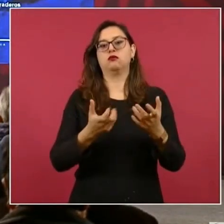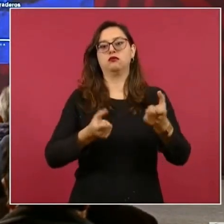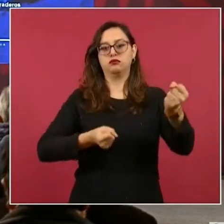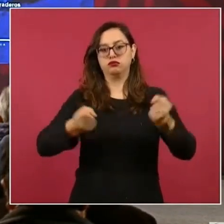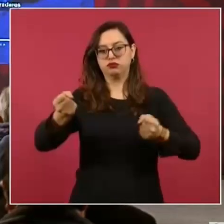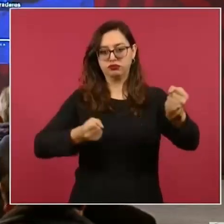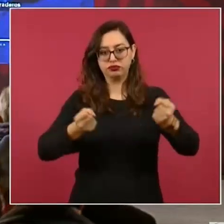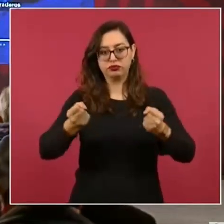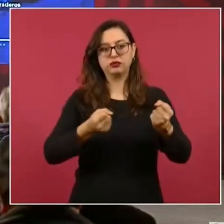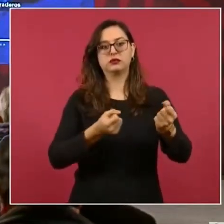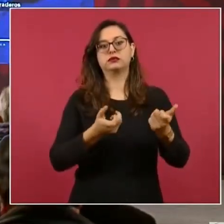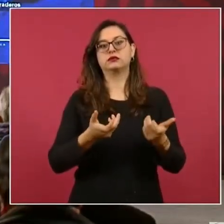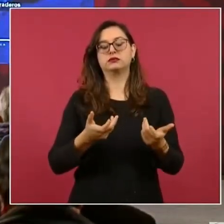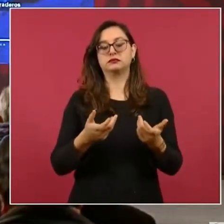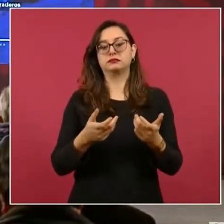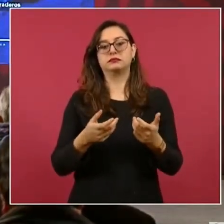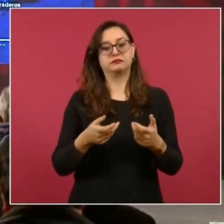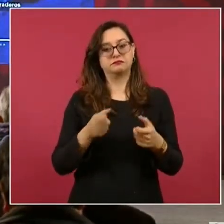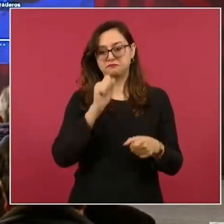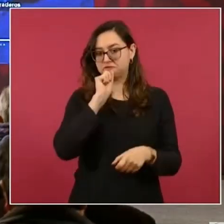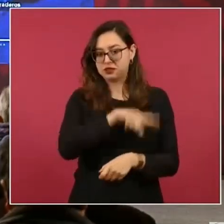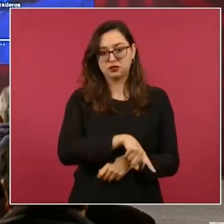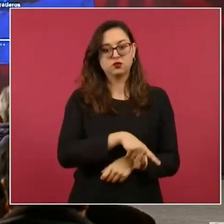para que no haya contaminación.